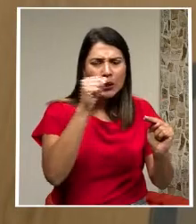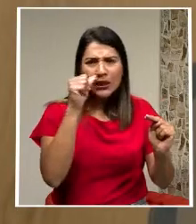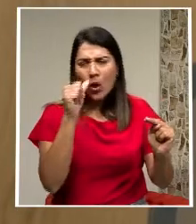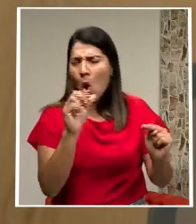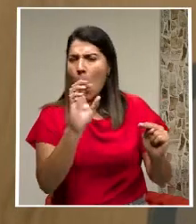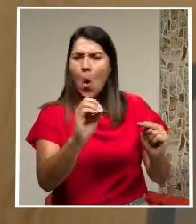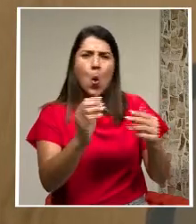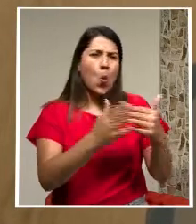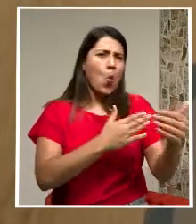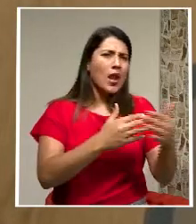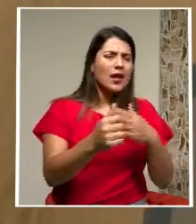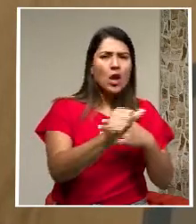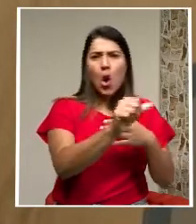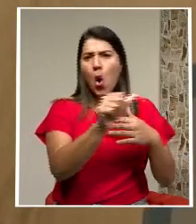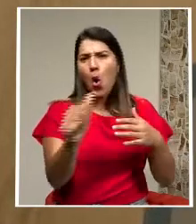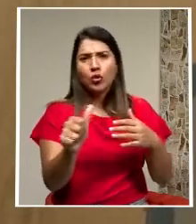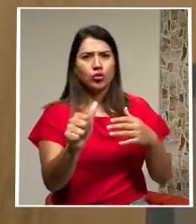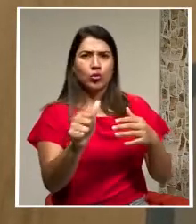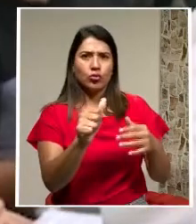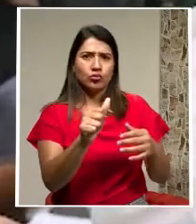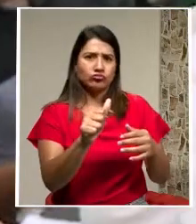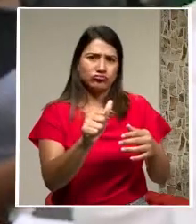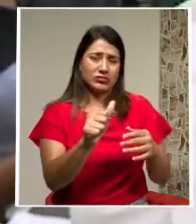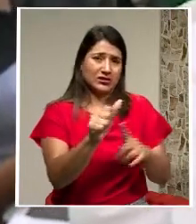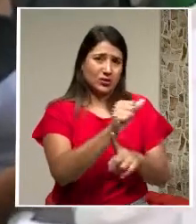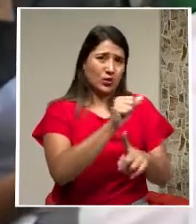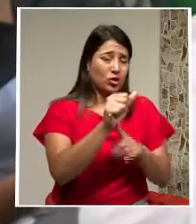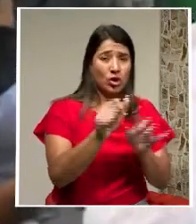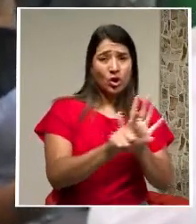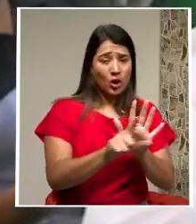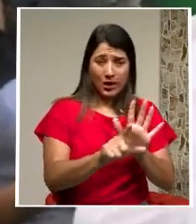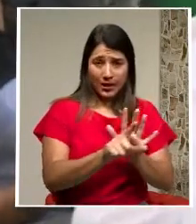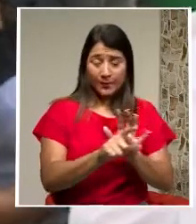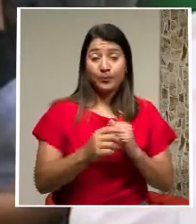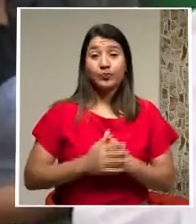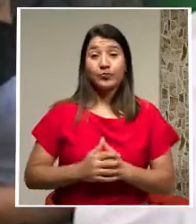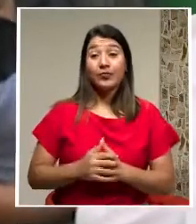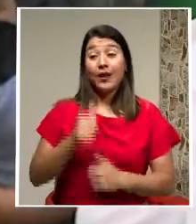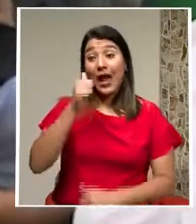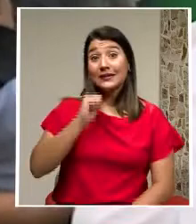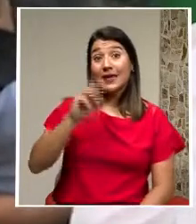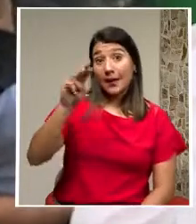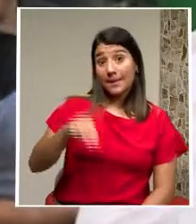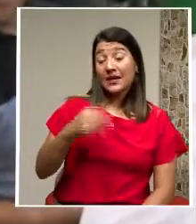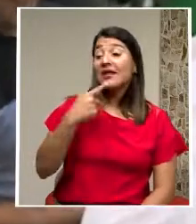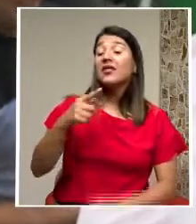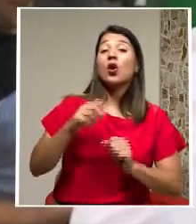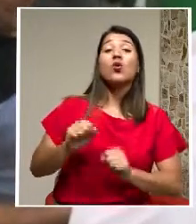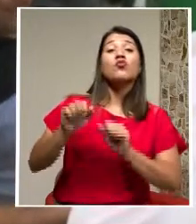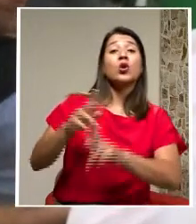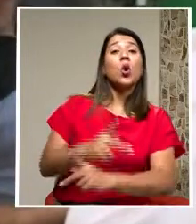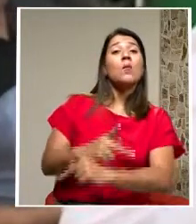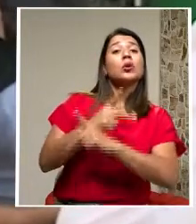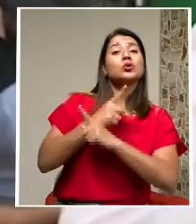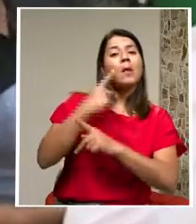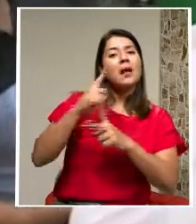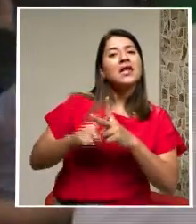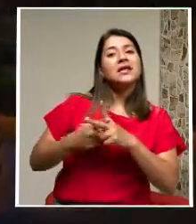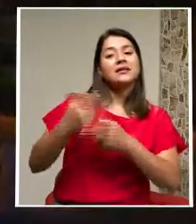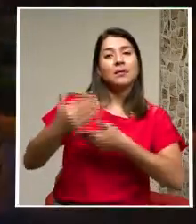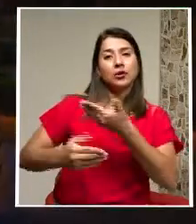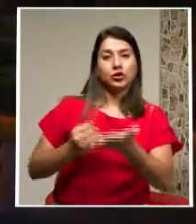otra actividad ilícita El legislador señaló este mismo martes que renunciaba a su inmunidad parlamentaria